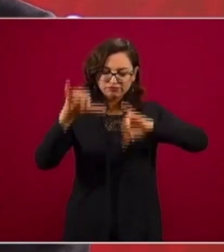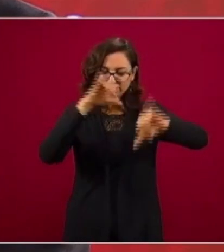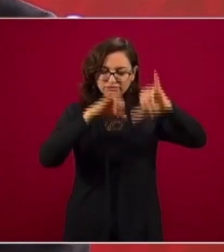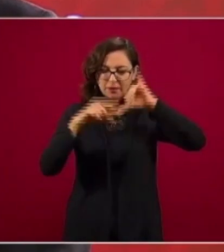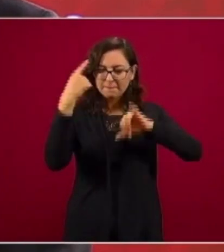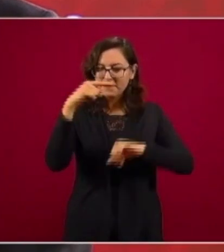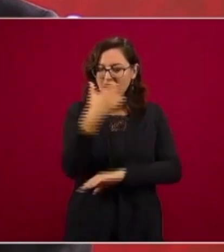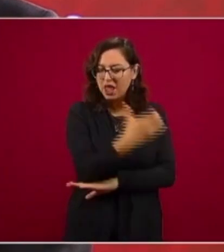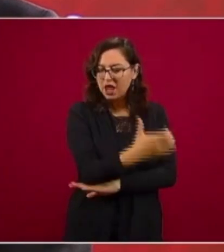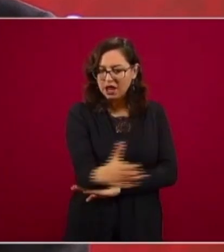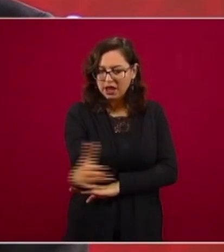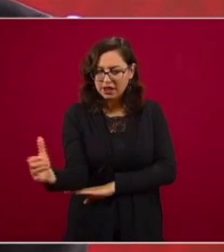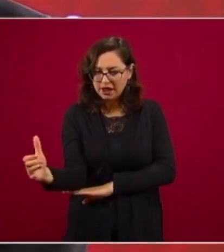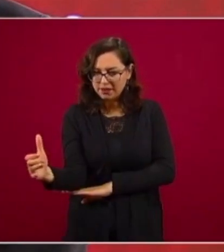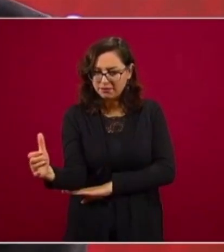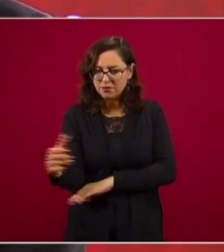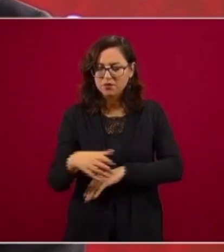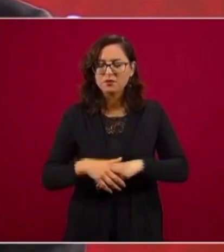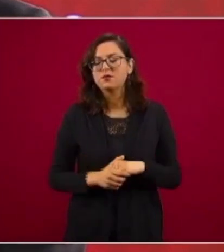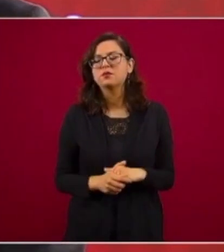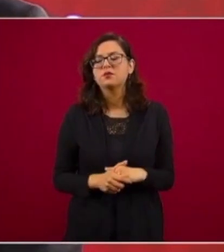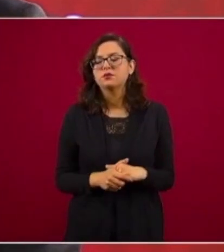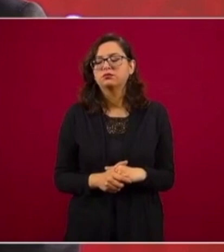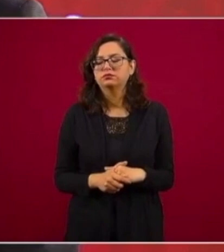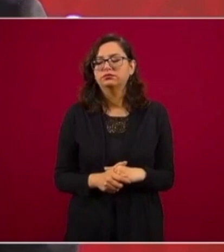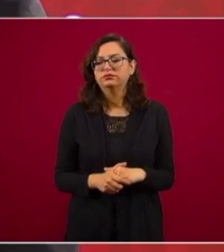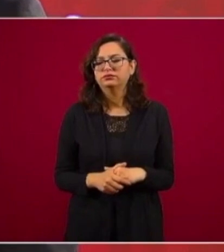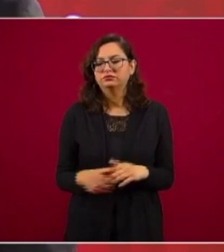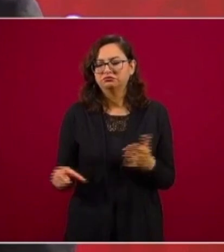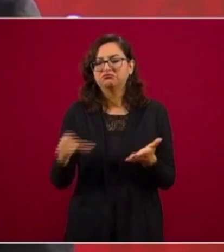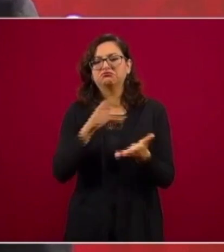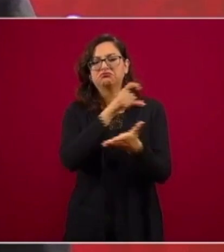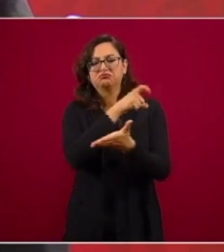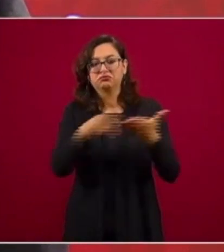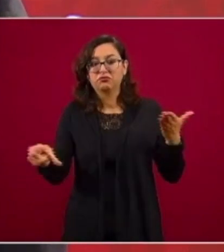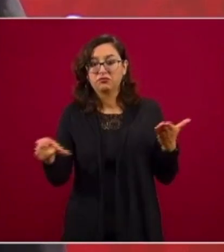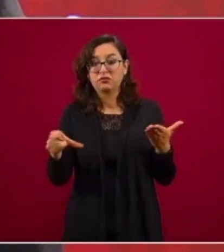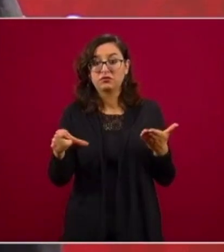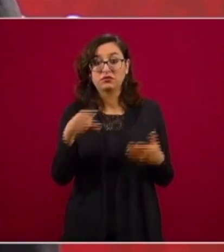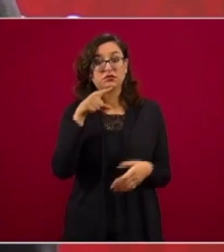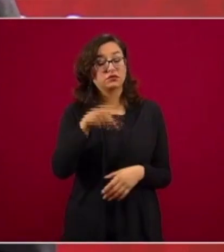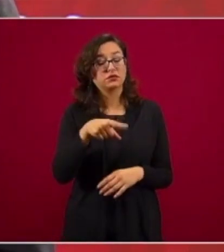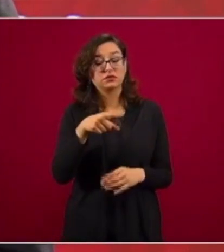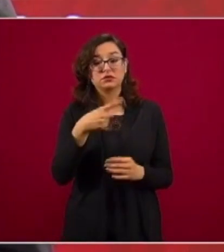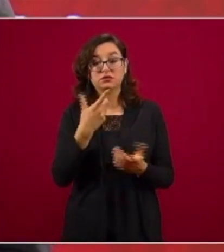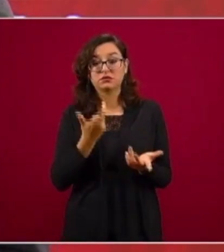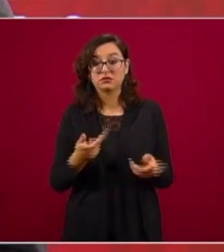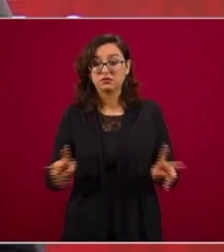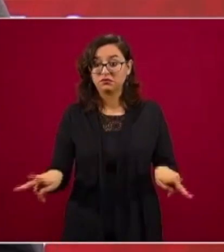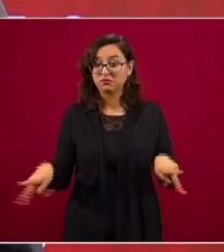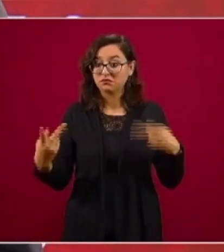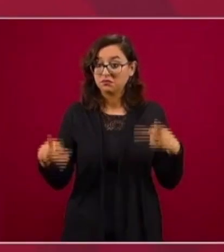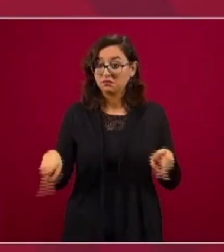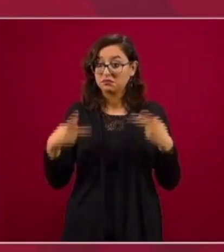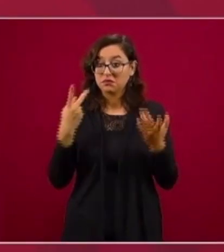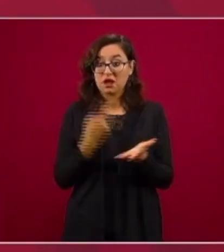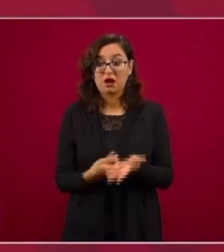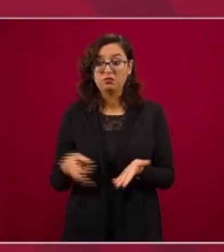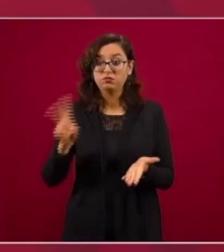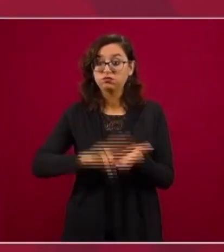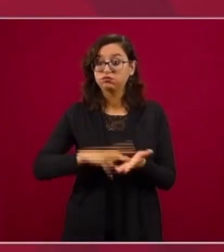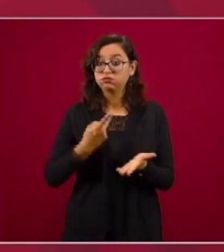Se estima que hubo un sobreprecio, se pagó de más.